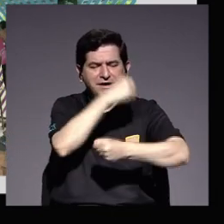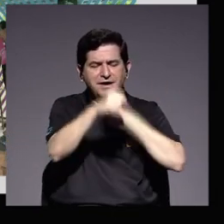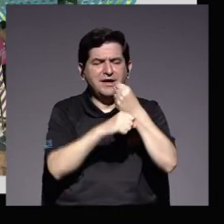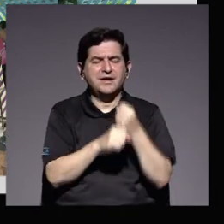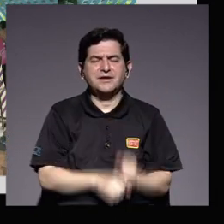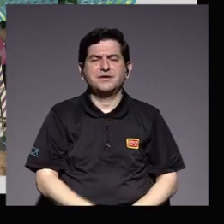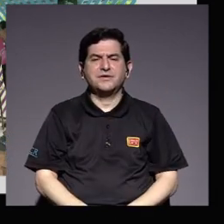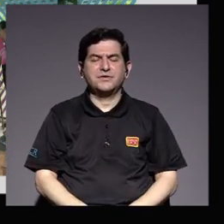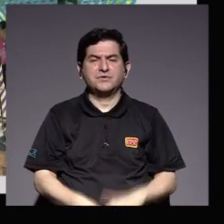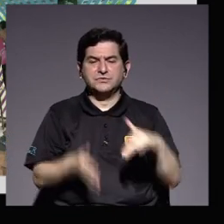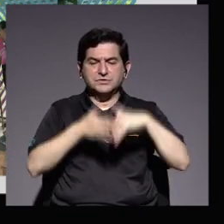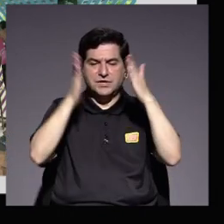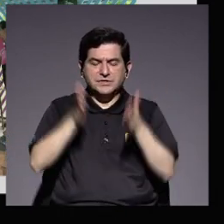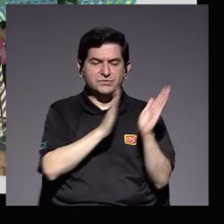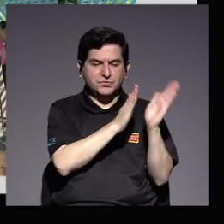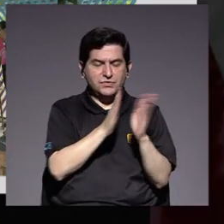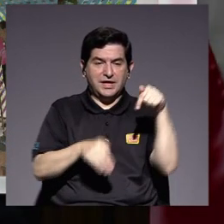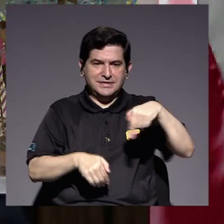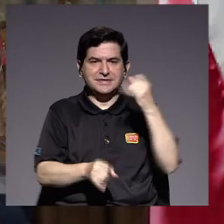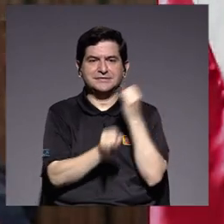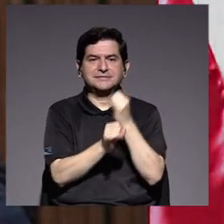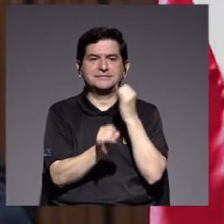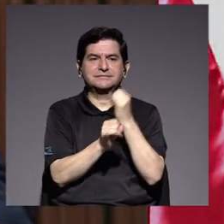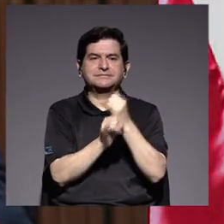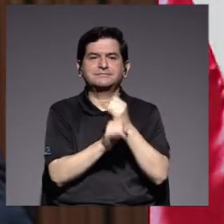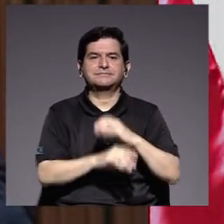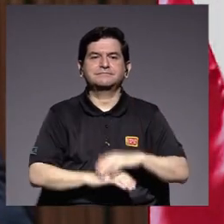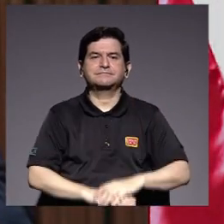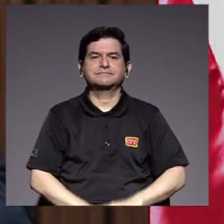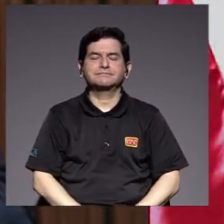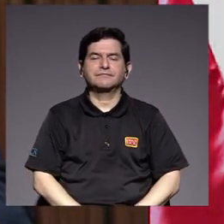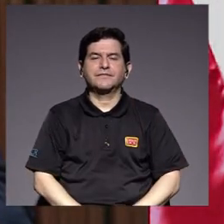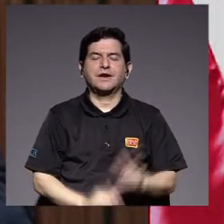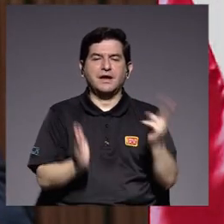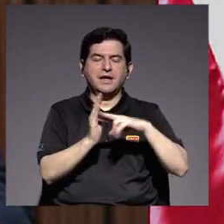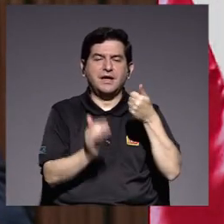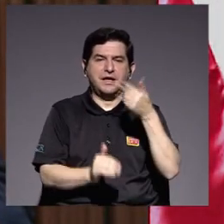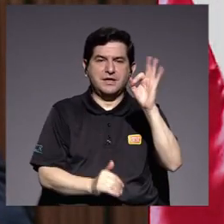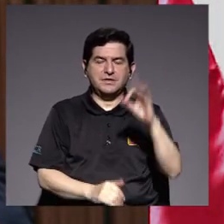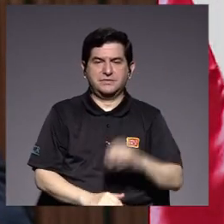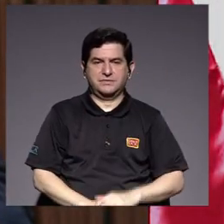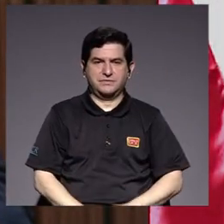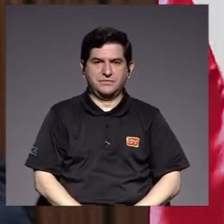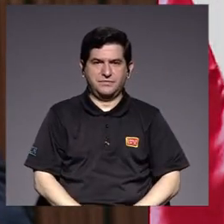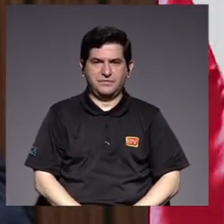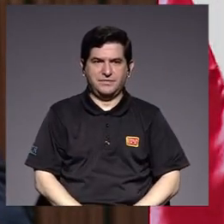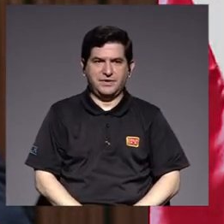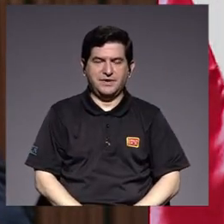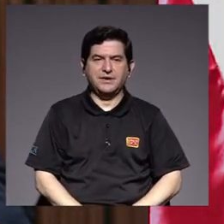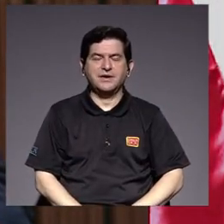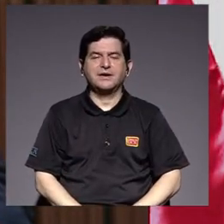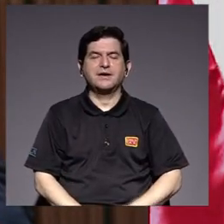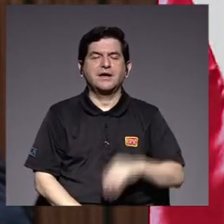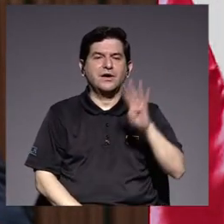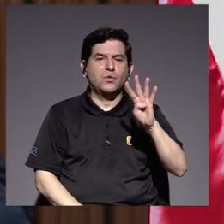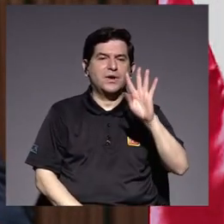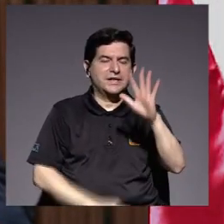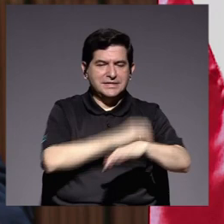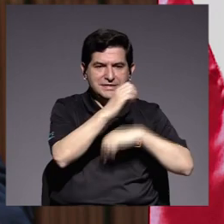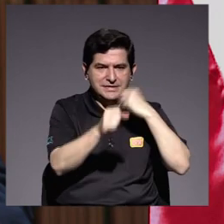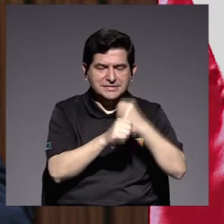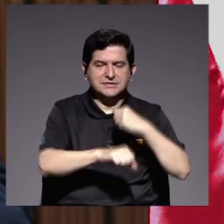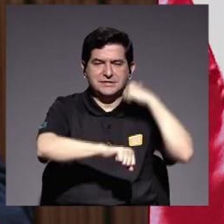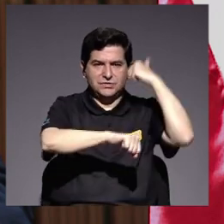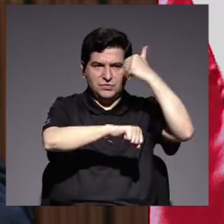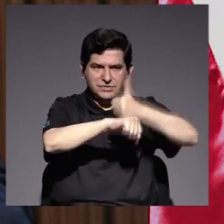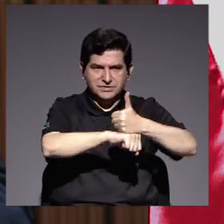estudiantil en nuestra institución en efecto en el 2019 se conmemoraron los 45 años del